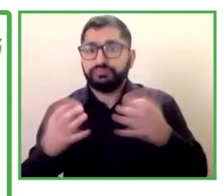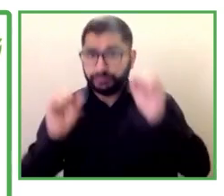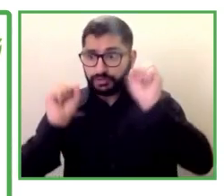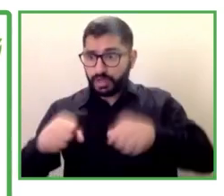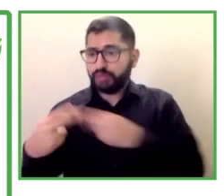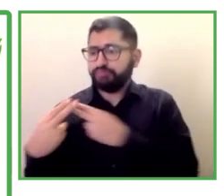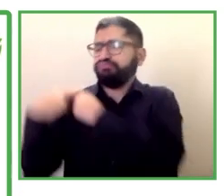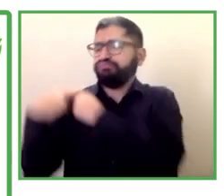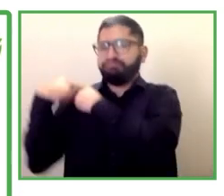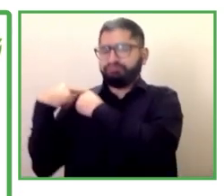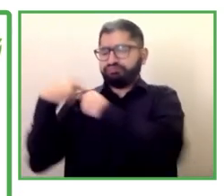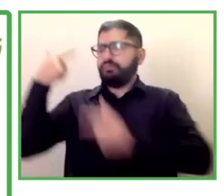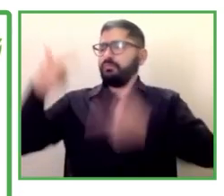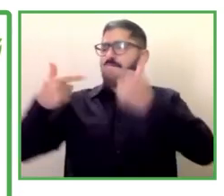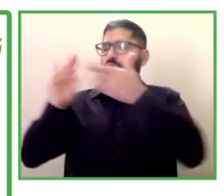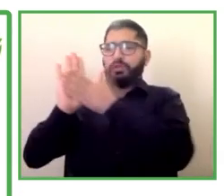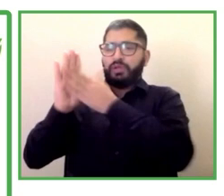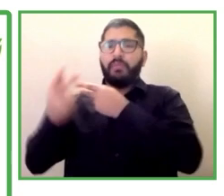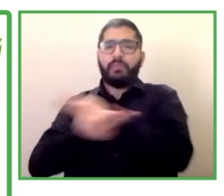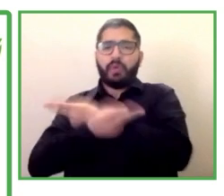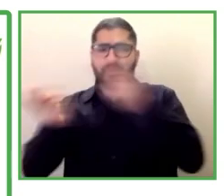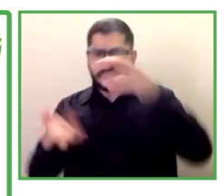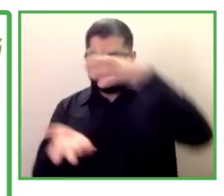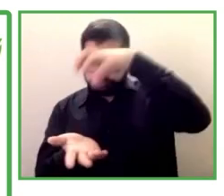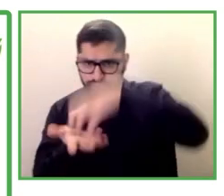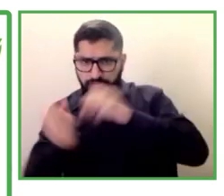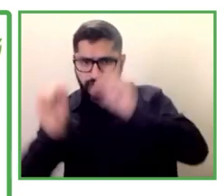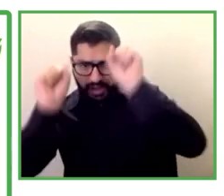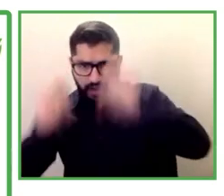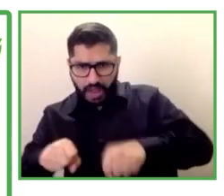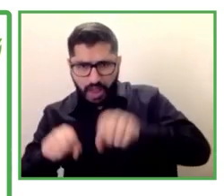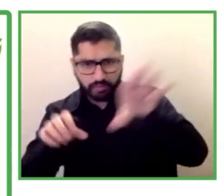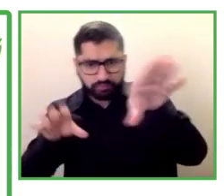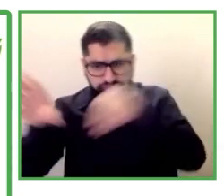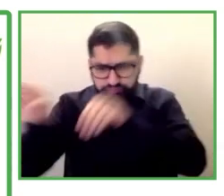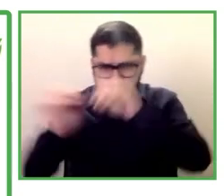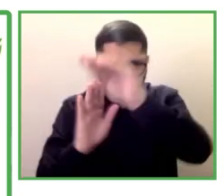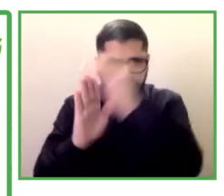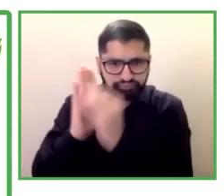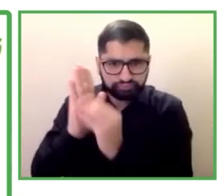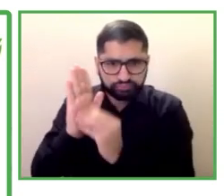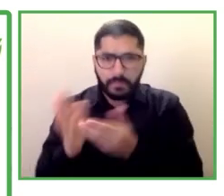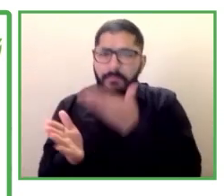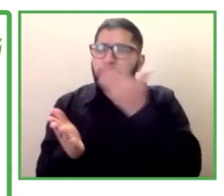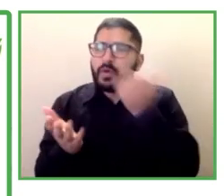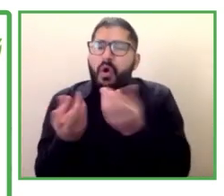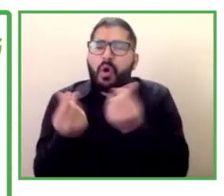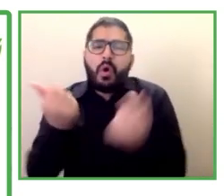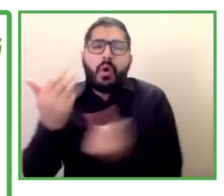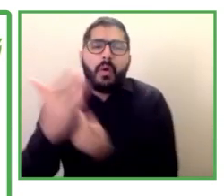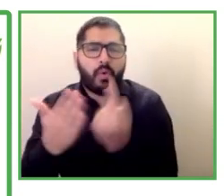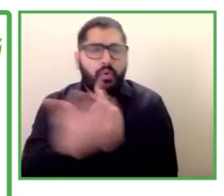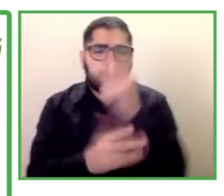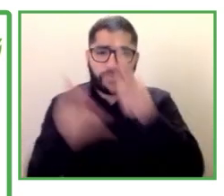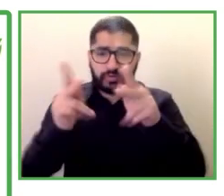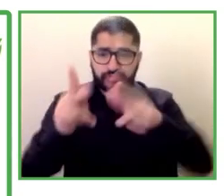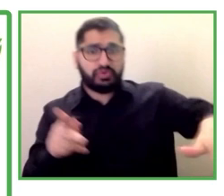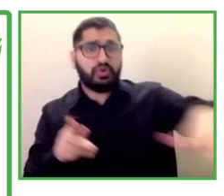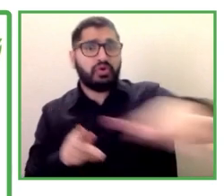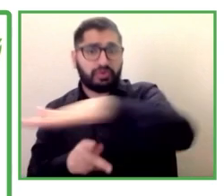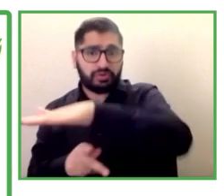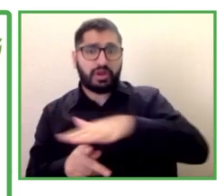puedan abordar y mejorar las oportunidades para todos los individuos para lograr el éxito laboral